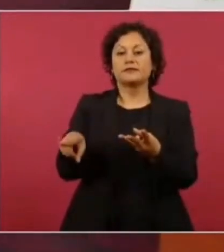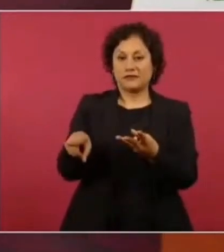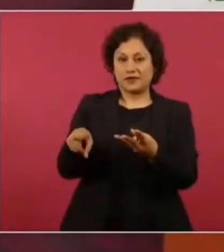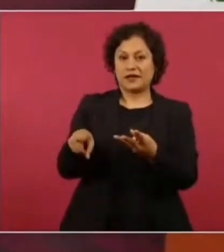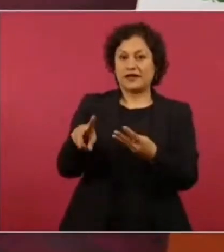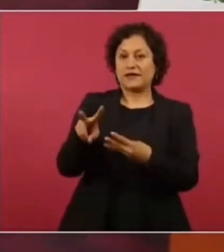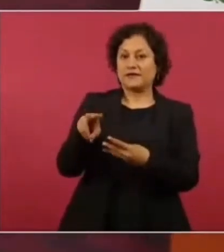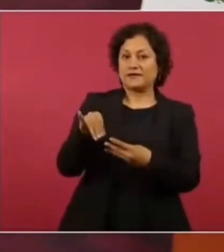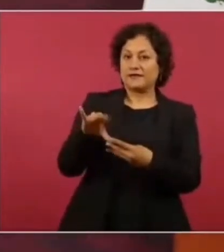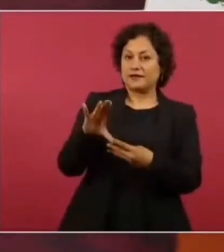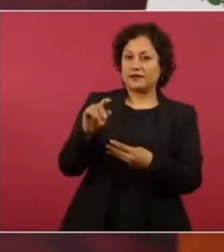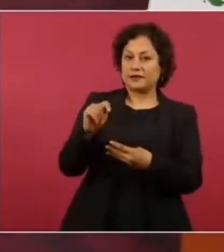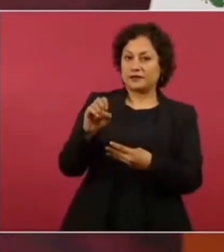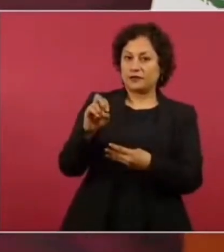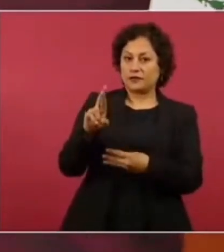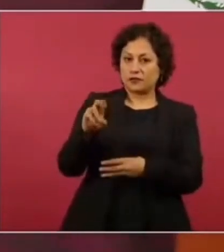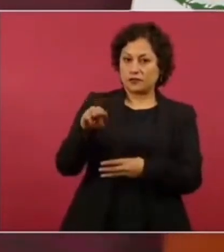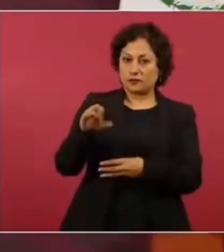Martínez.